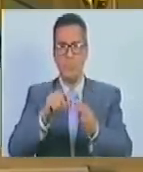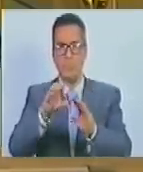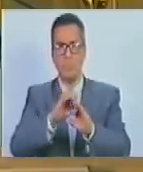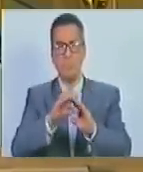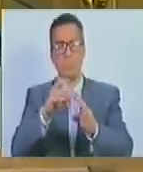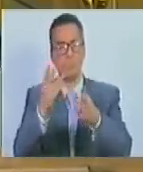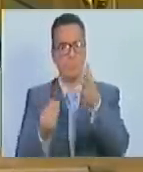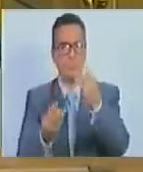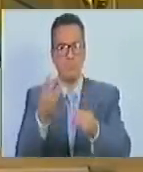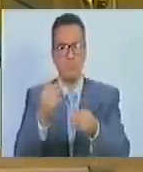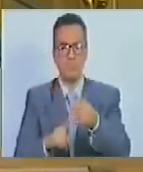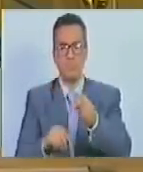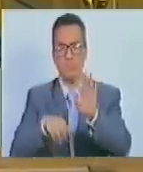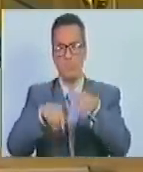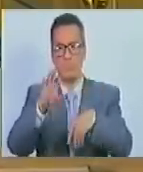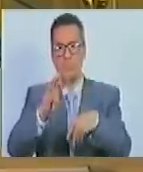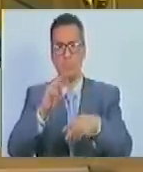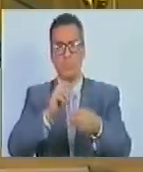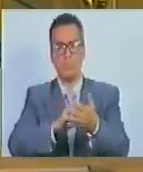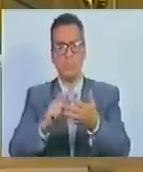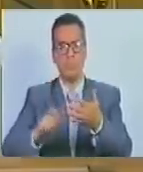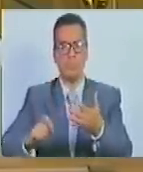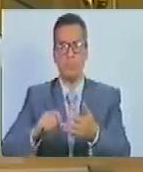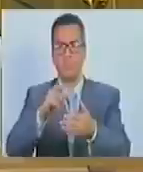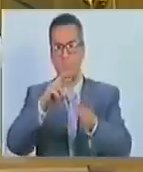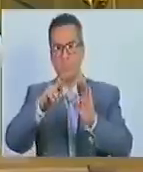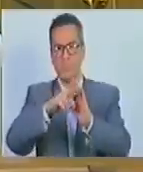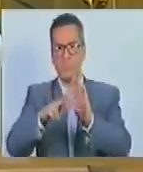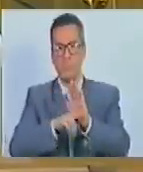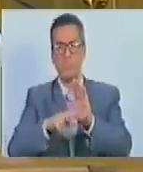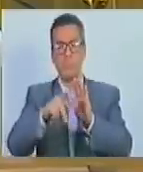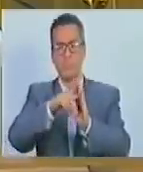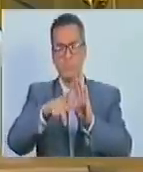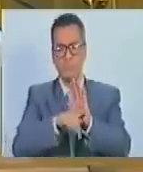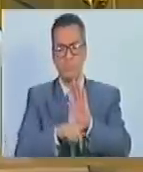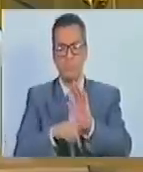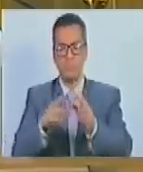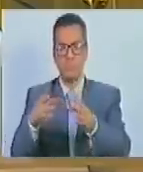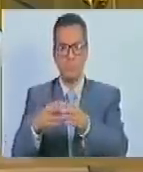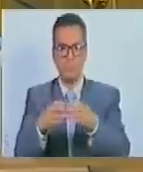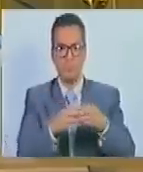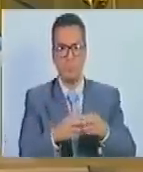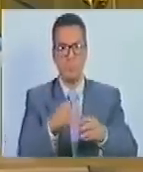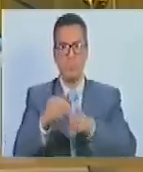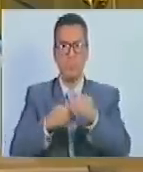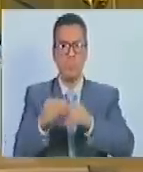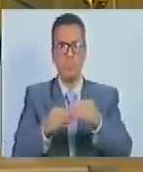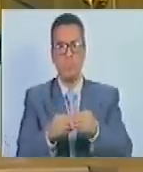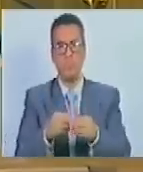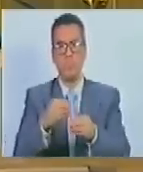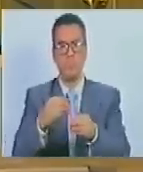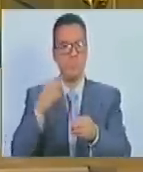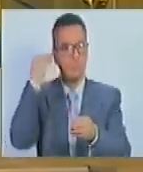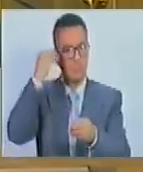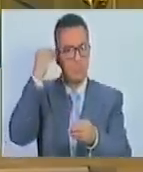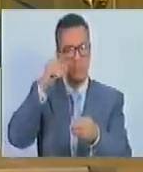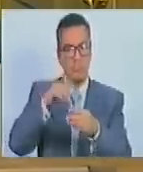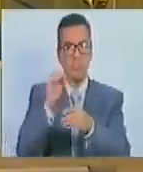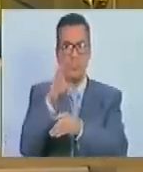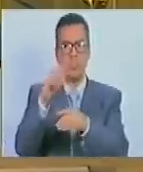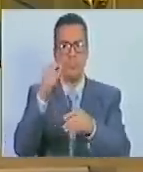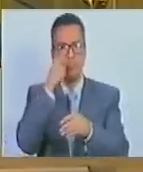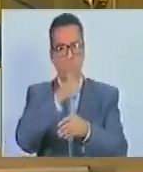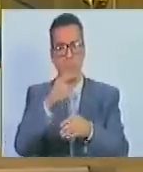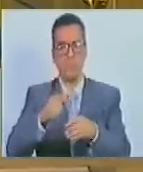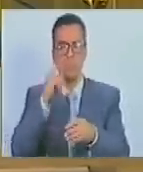comunal catorce elaborar las normas de convivencia de la comunidad que serán sometidas a la consideración de la asamblea de